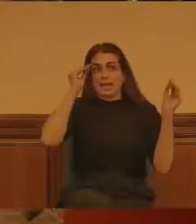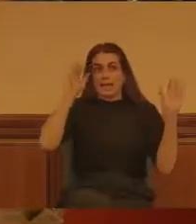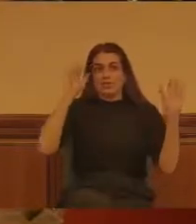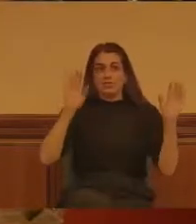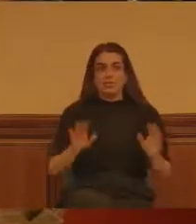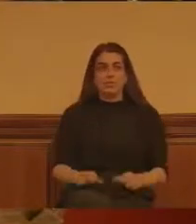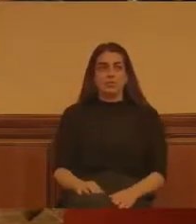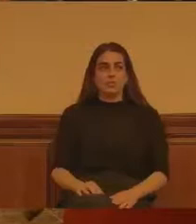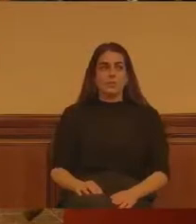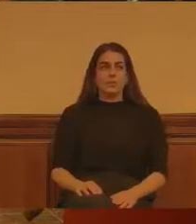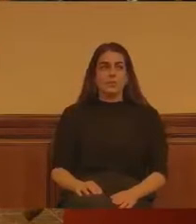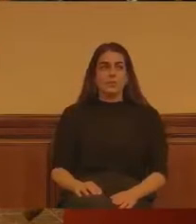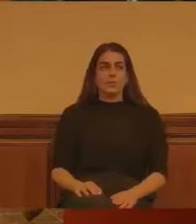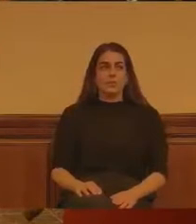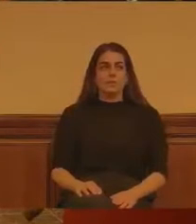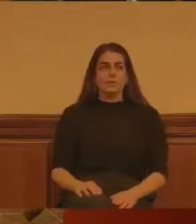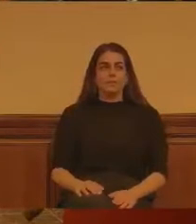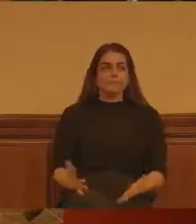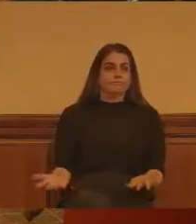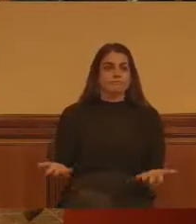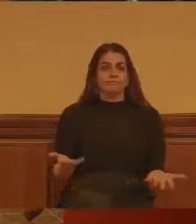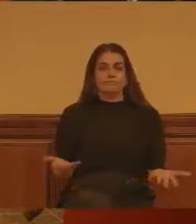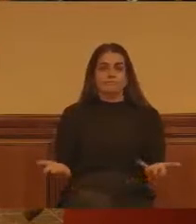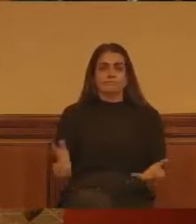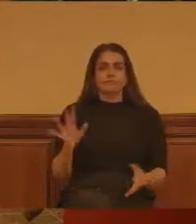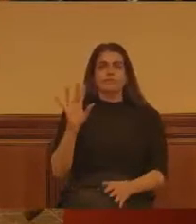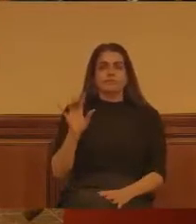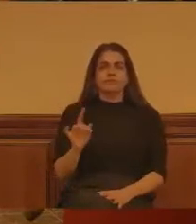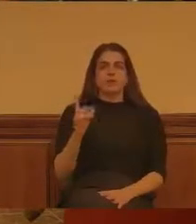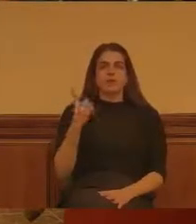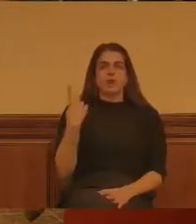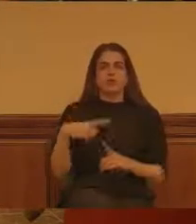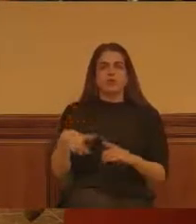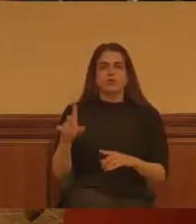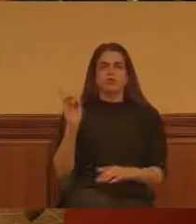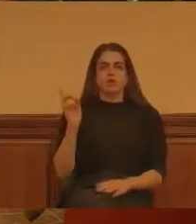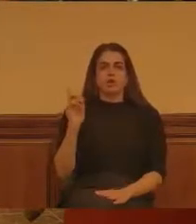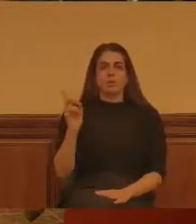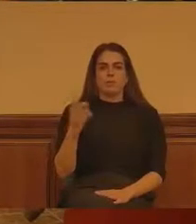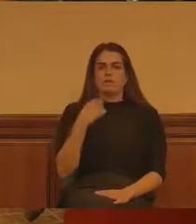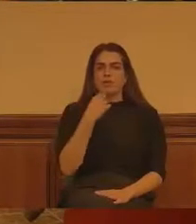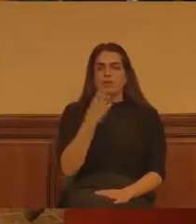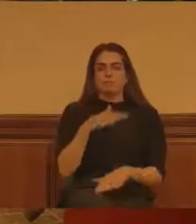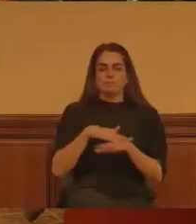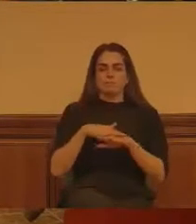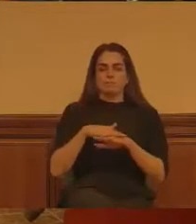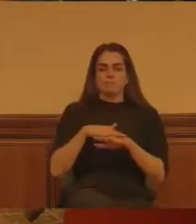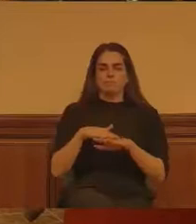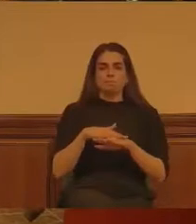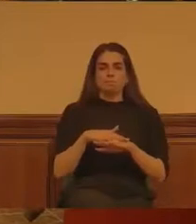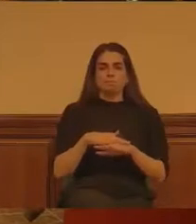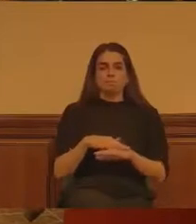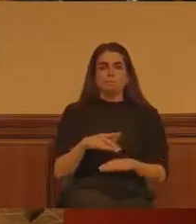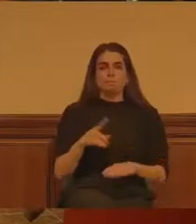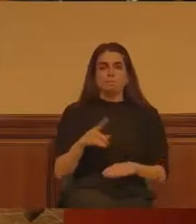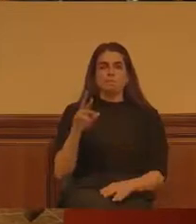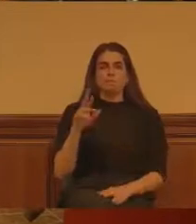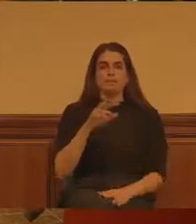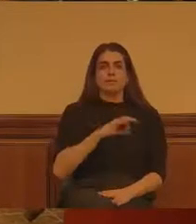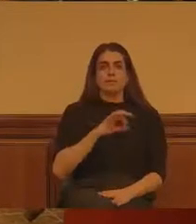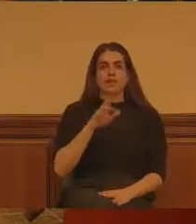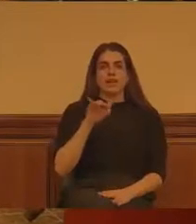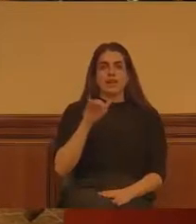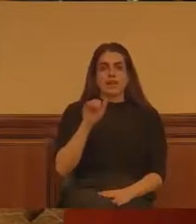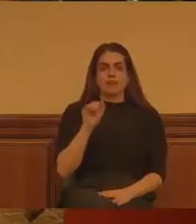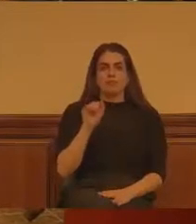Pues decídase. Sí, solamente decir una cosa, perdón. Pero comentaba el señor Díaz sobre